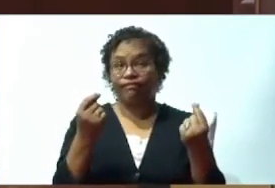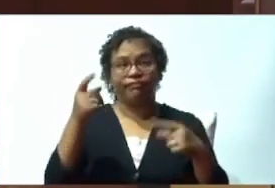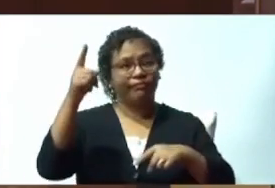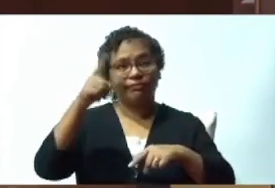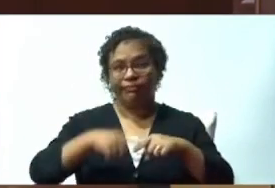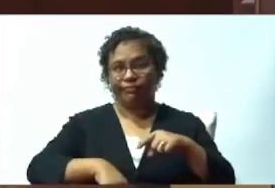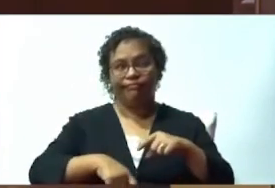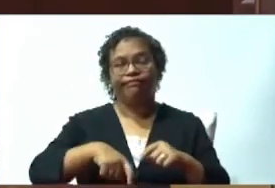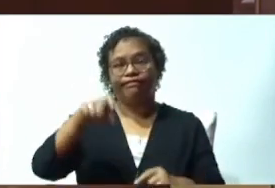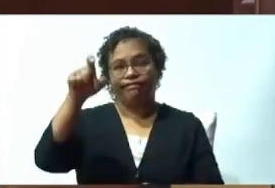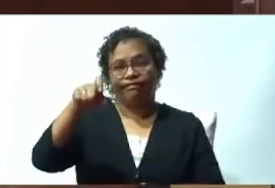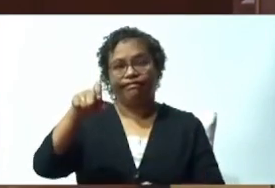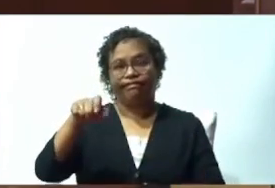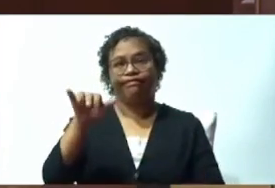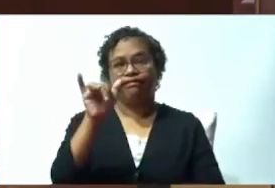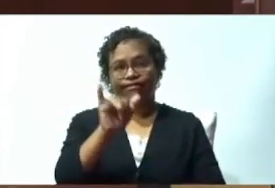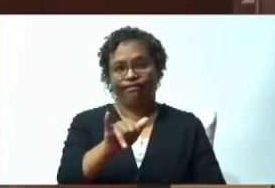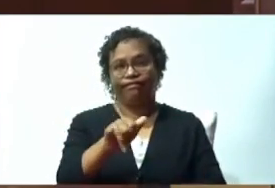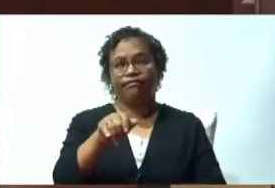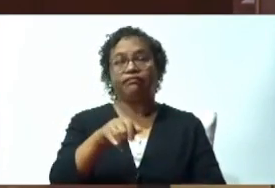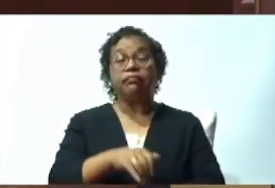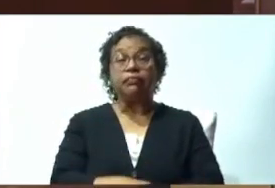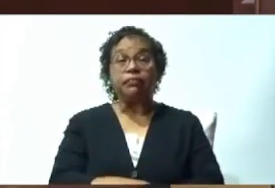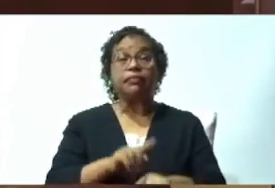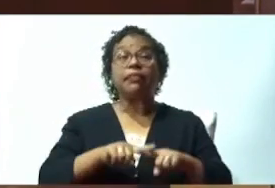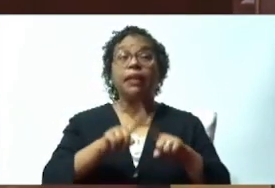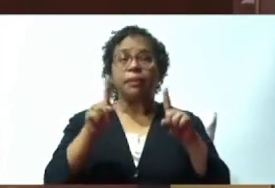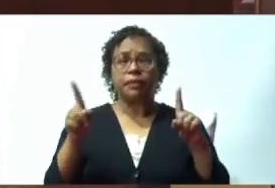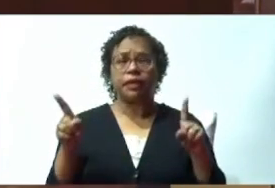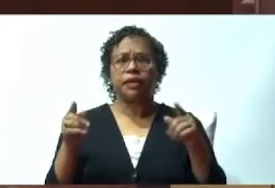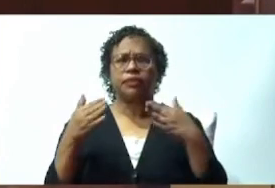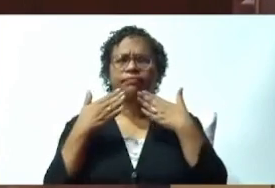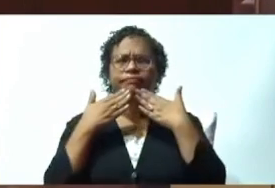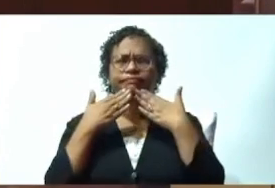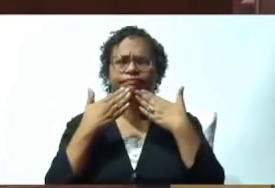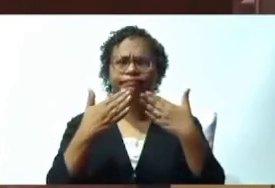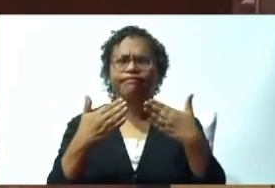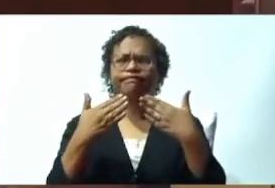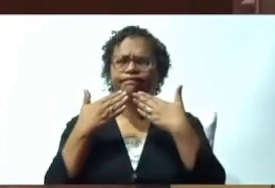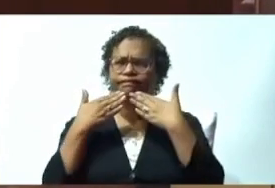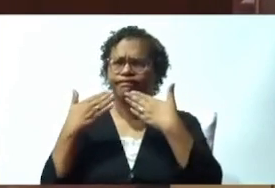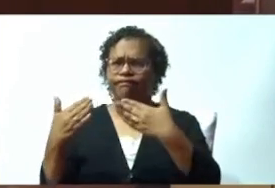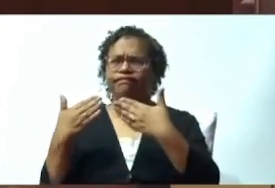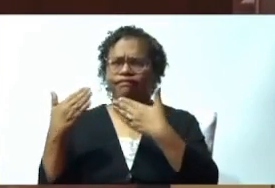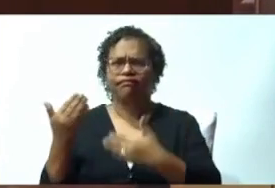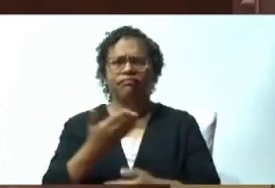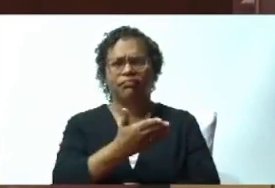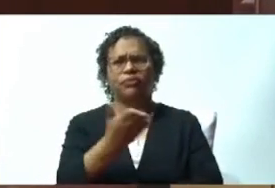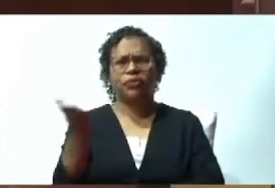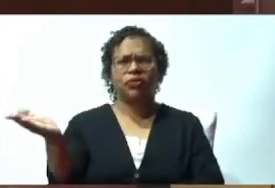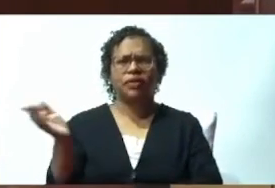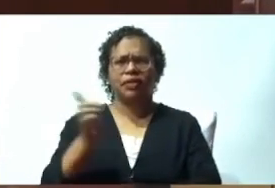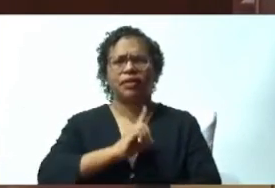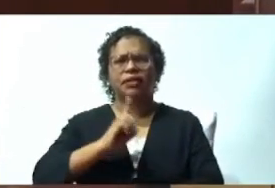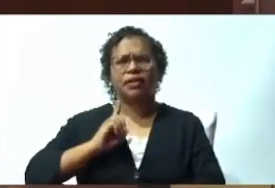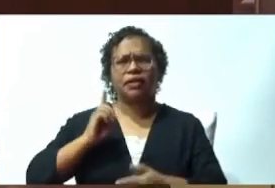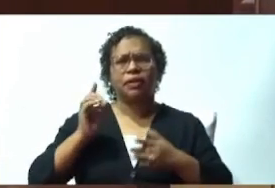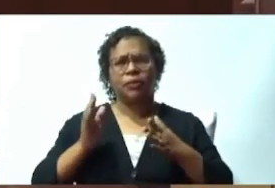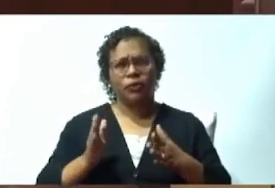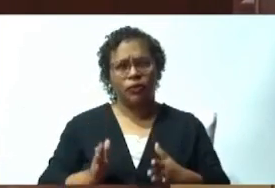Pero decía que les agradezco mucho a todos los diputados y diputadas, así como